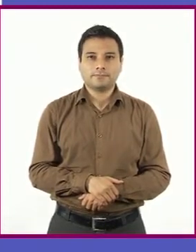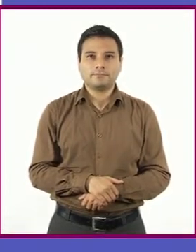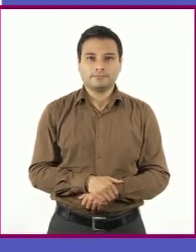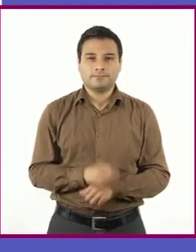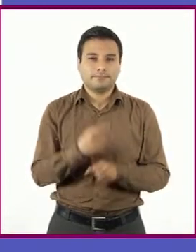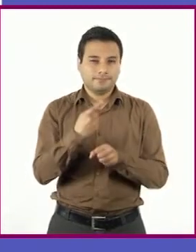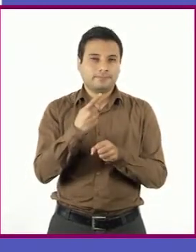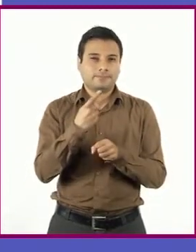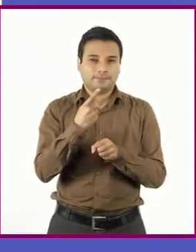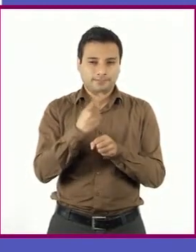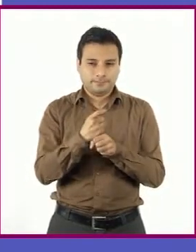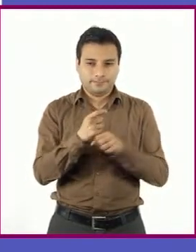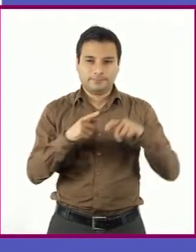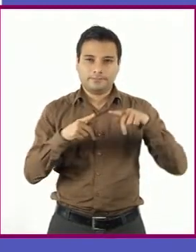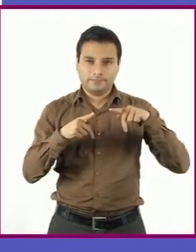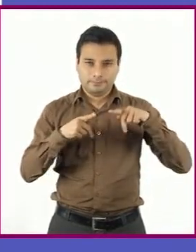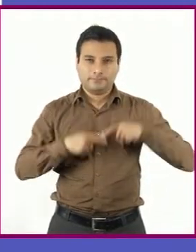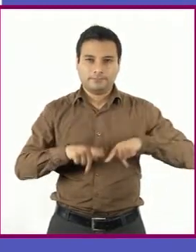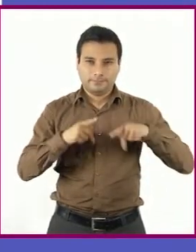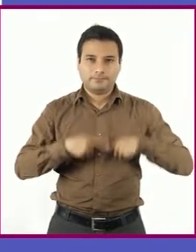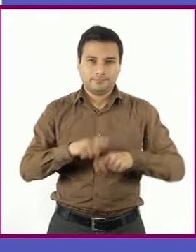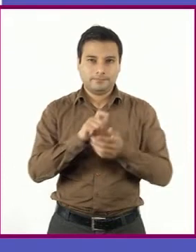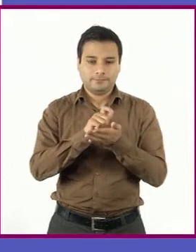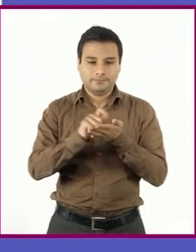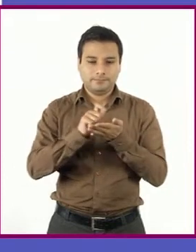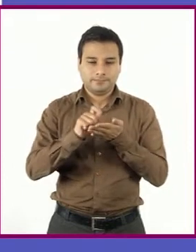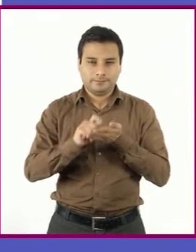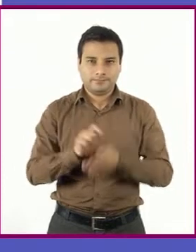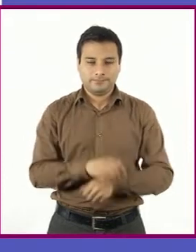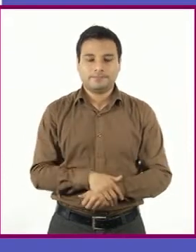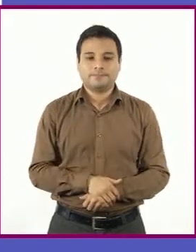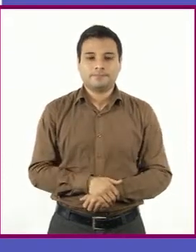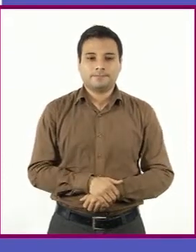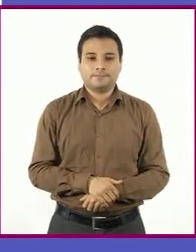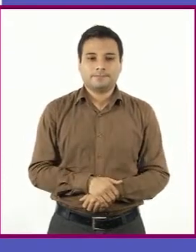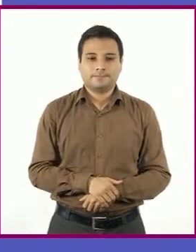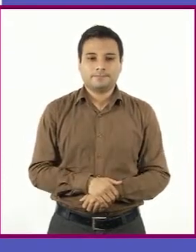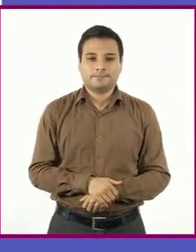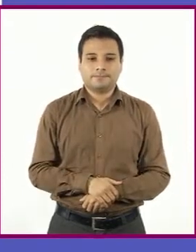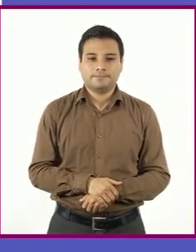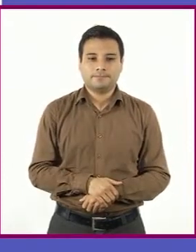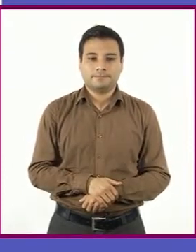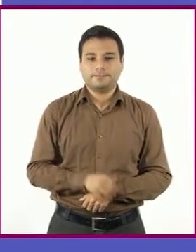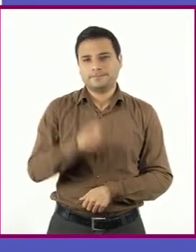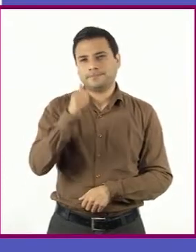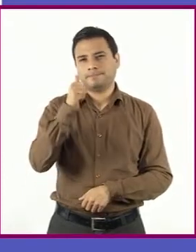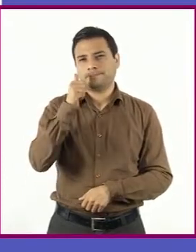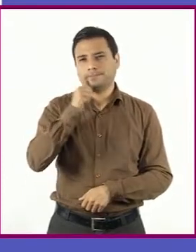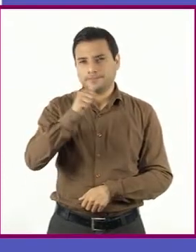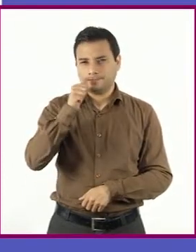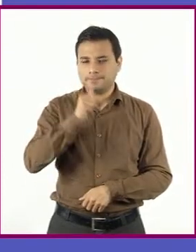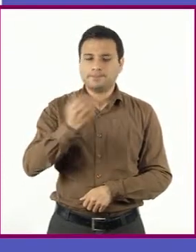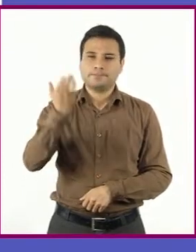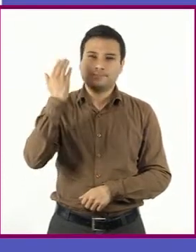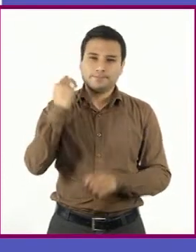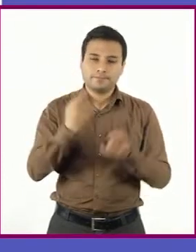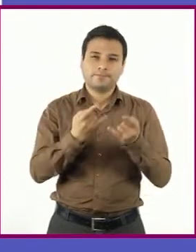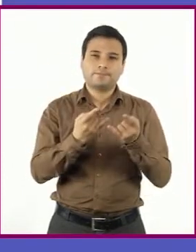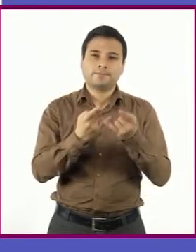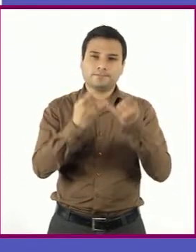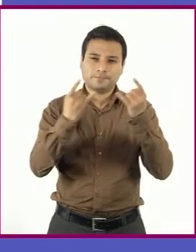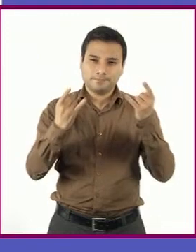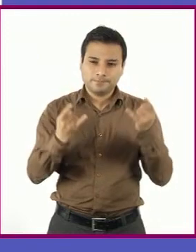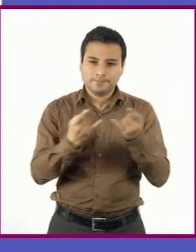en primera persona del singular yo. Por lo general, se narran acontecimientos pasados.